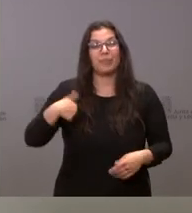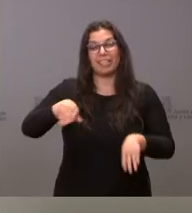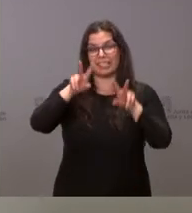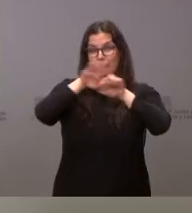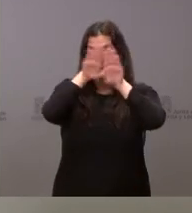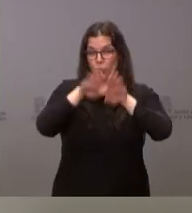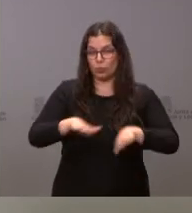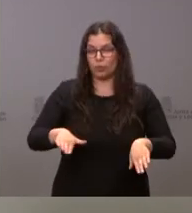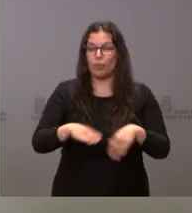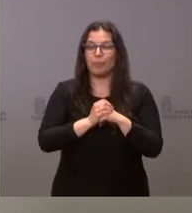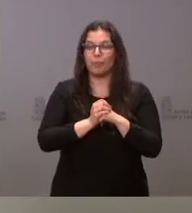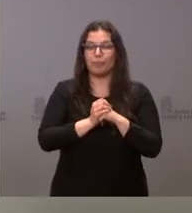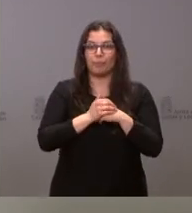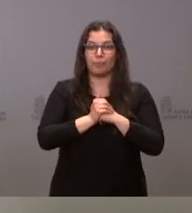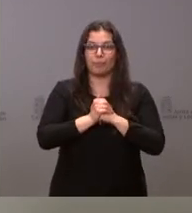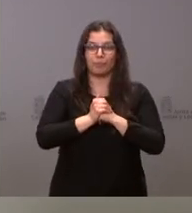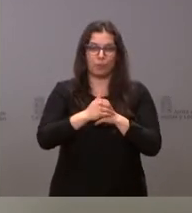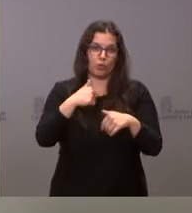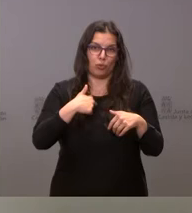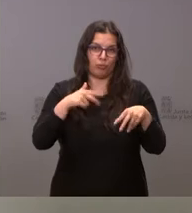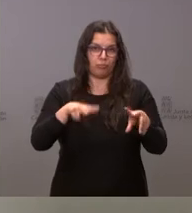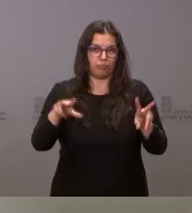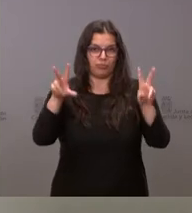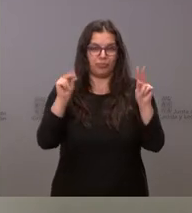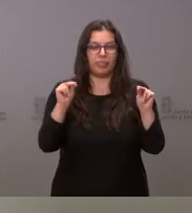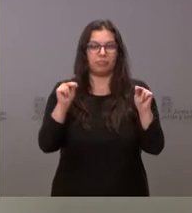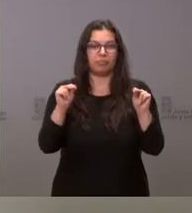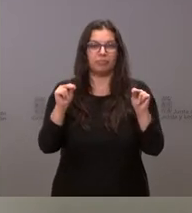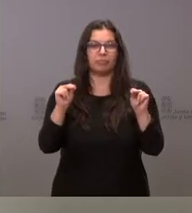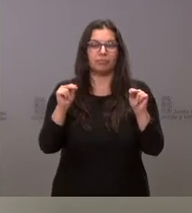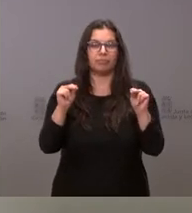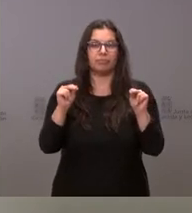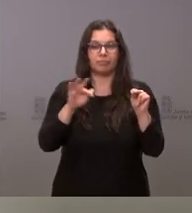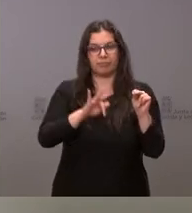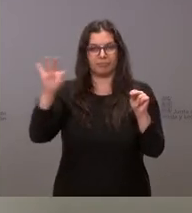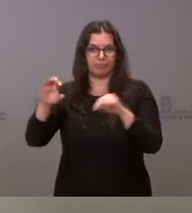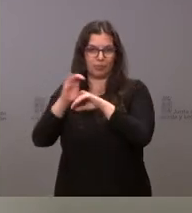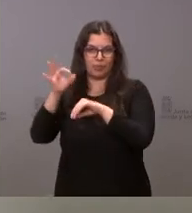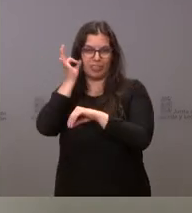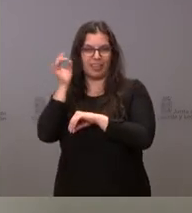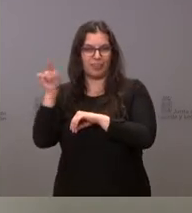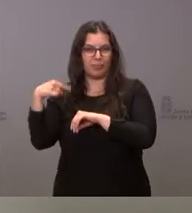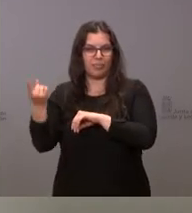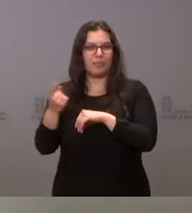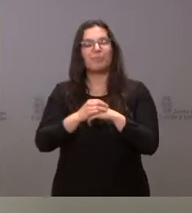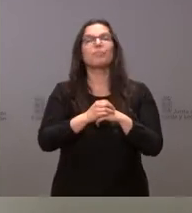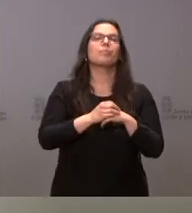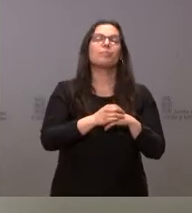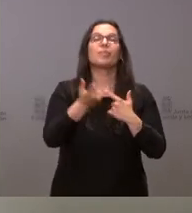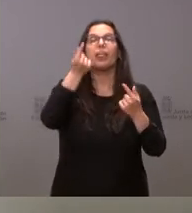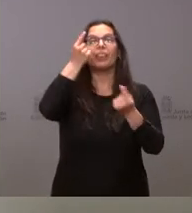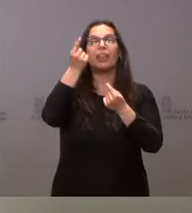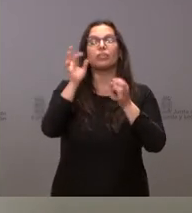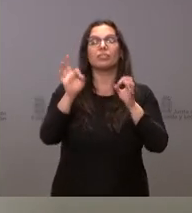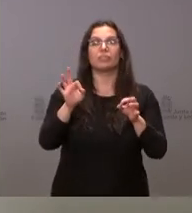cuestión y ya con ello termino esta intervención y doy la palabra a la consejera de Educación. Son los datos de la